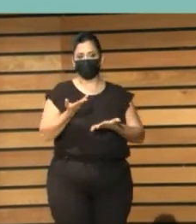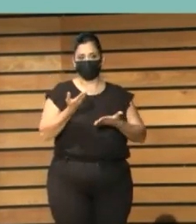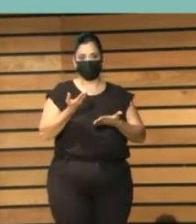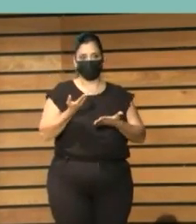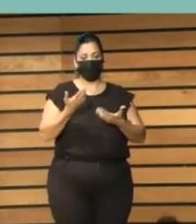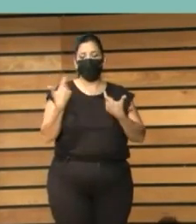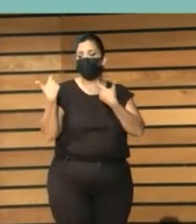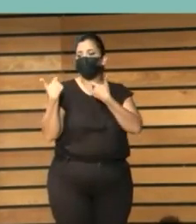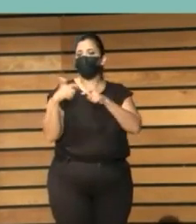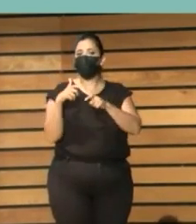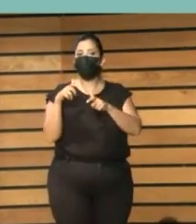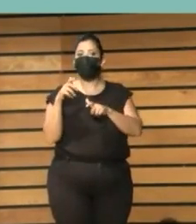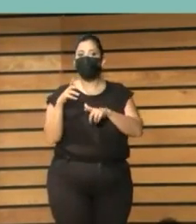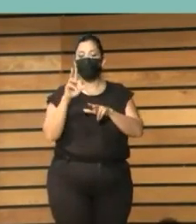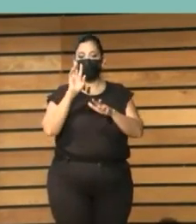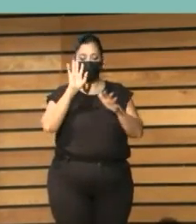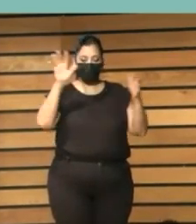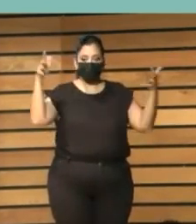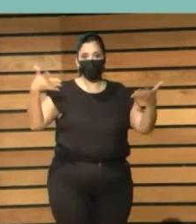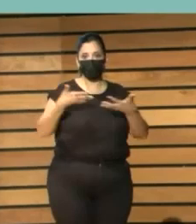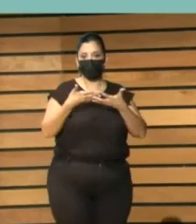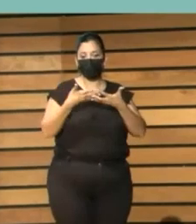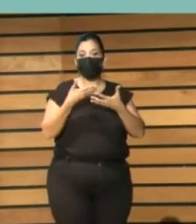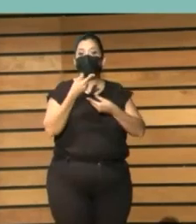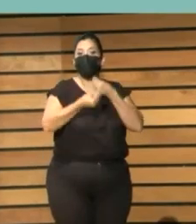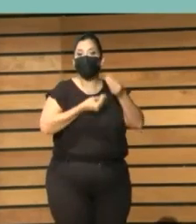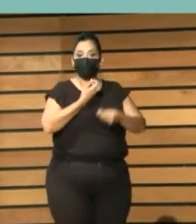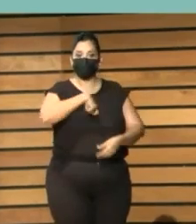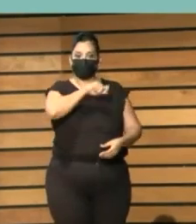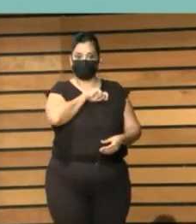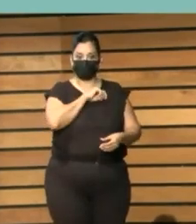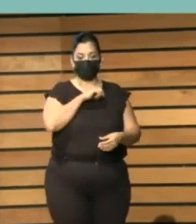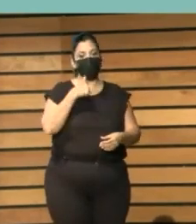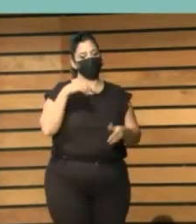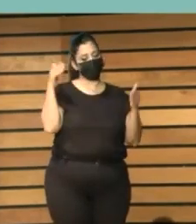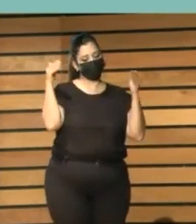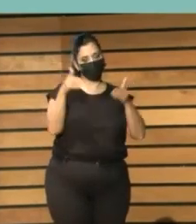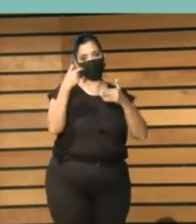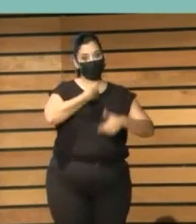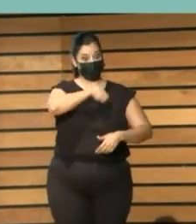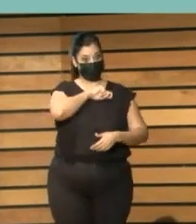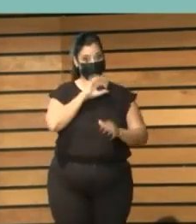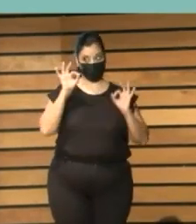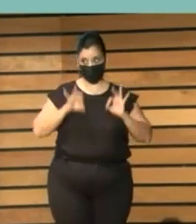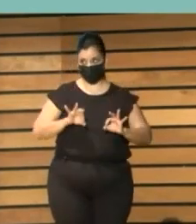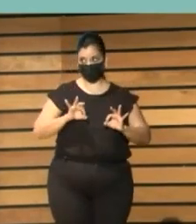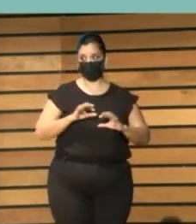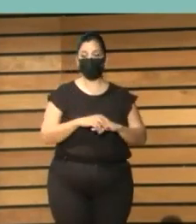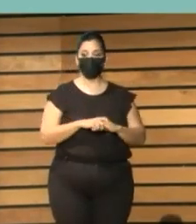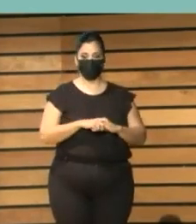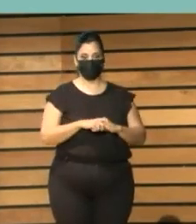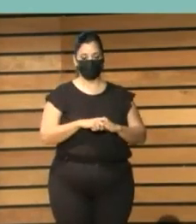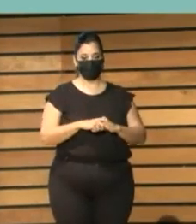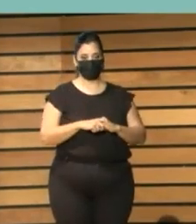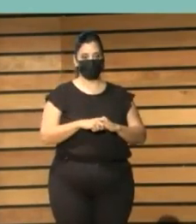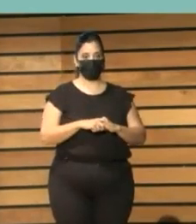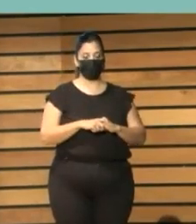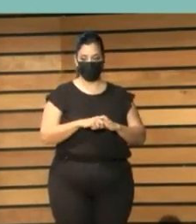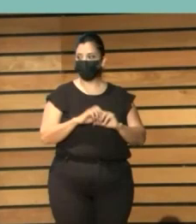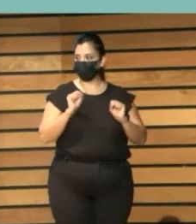virtuales se han hecho en España? Y me voy a centrar en España exclusivamente. Y la verdad es que...